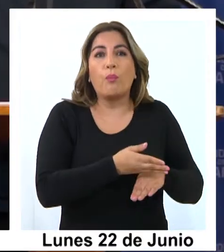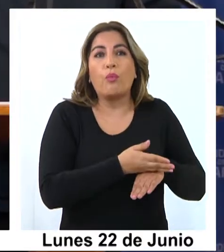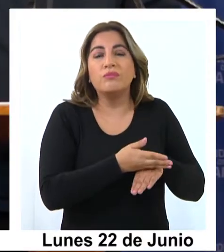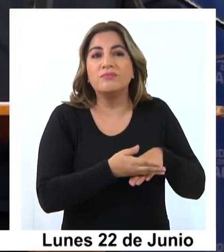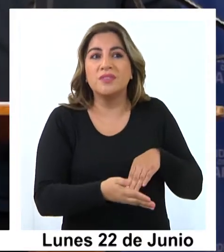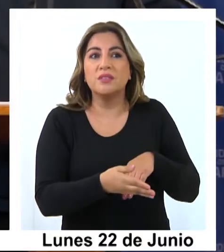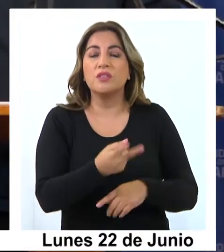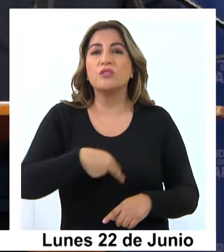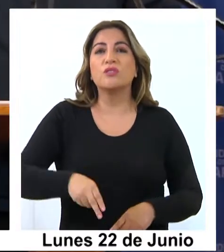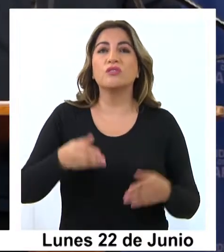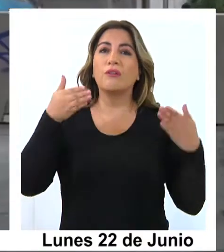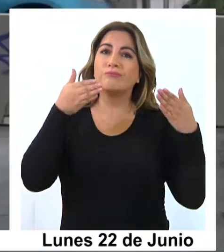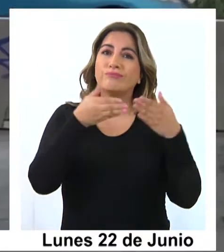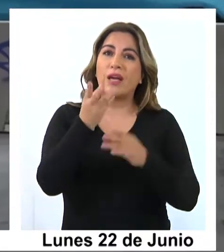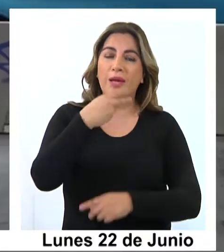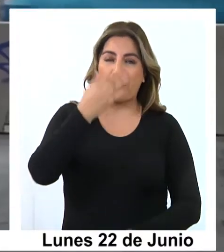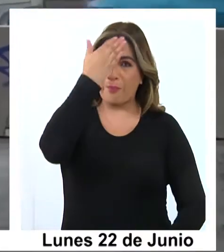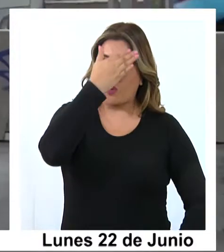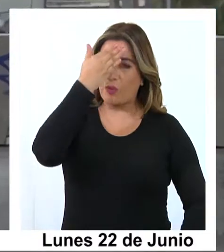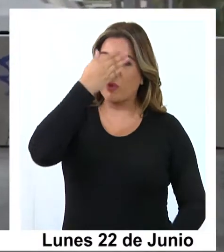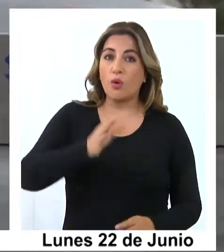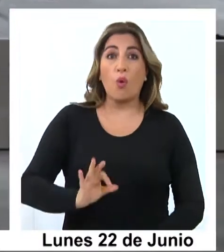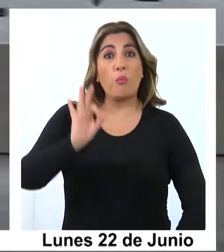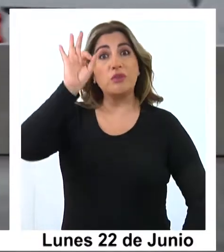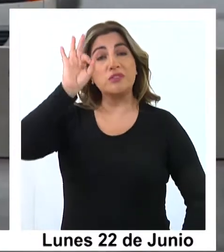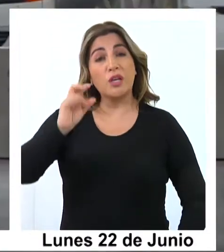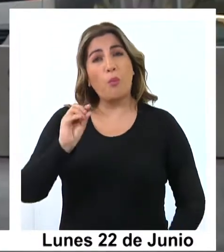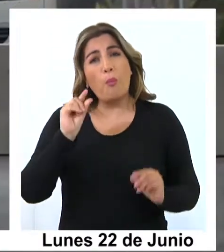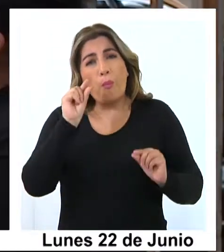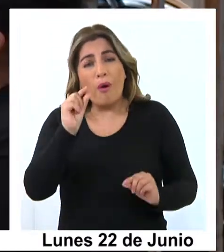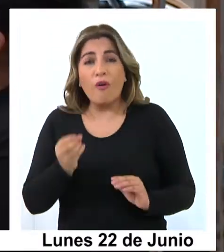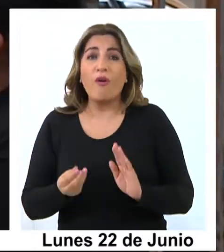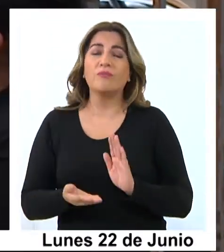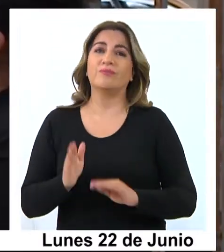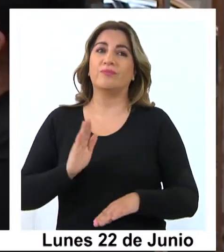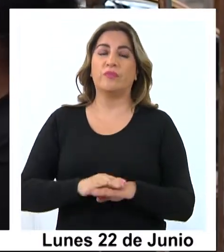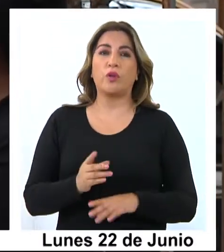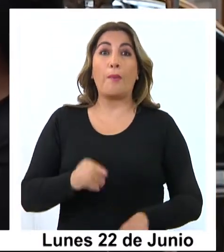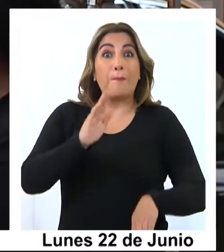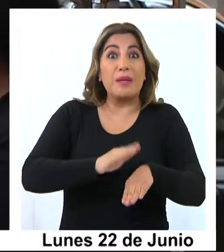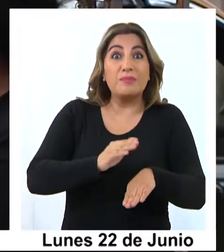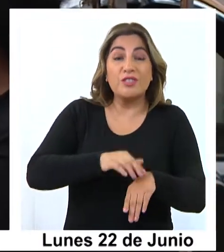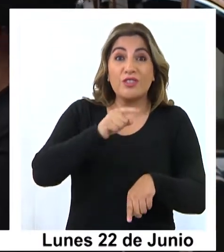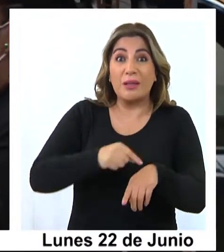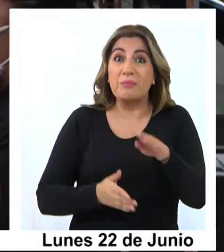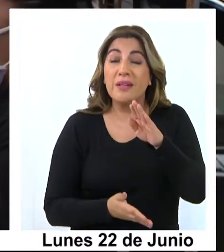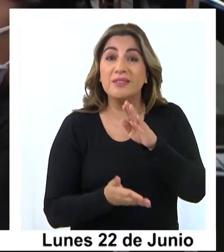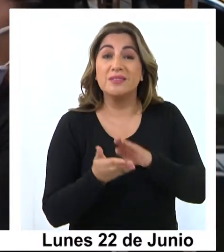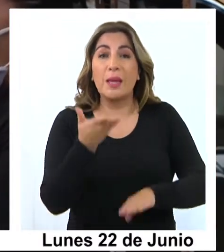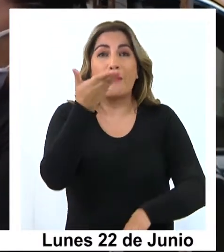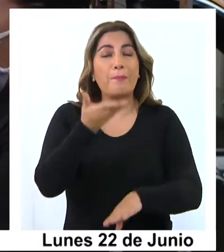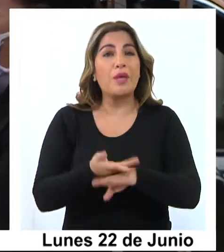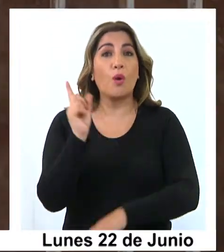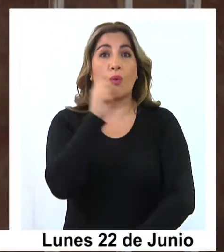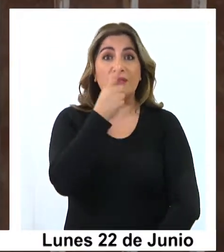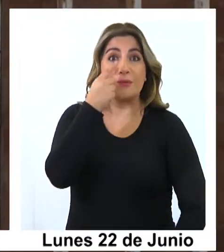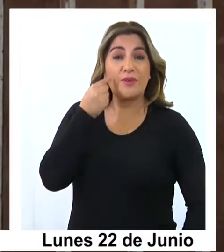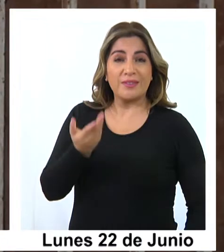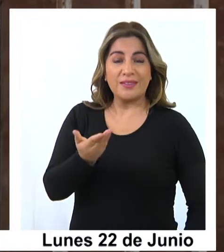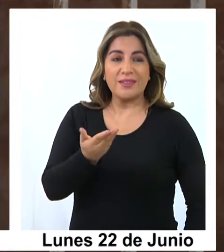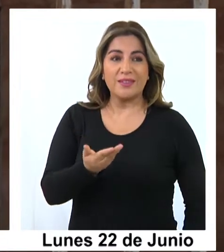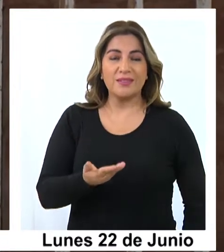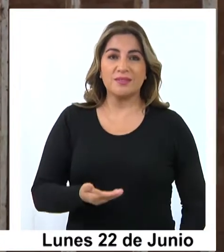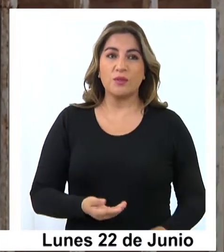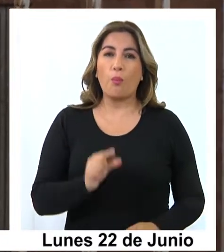que es lo que uno tiene que preocuparse. Una cifra alentadora es que los permisos temporales solicitados en la última jornada